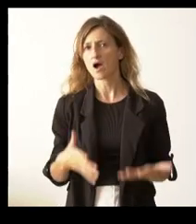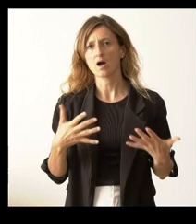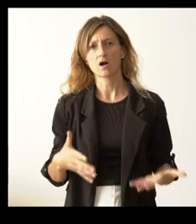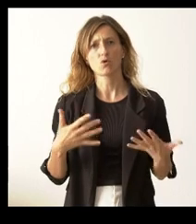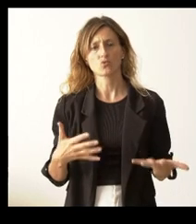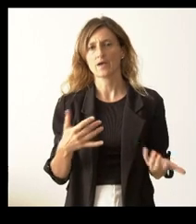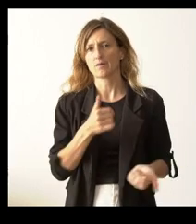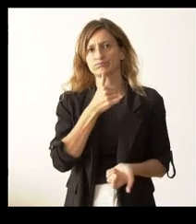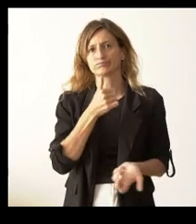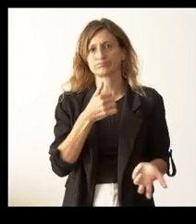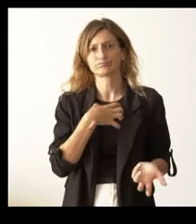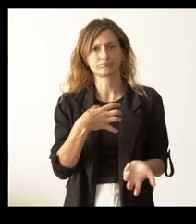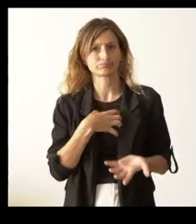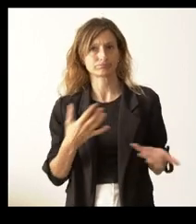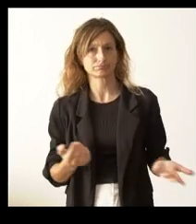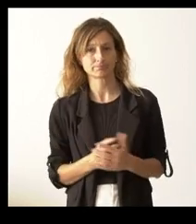insostenible.